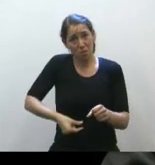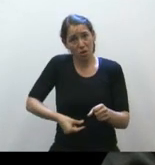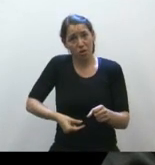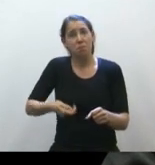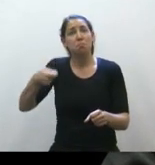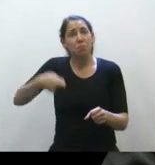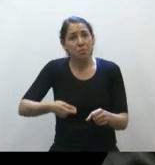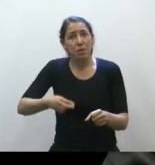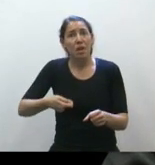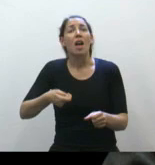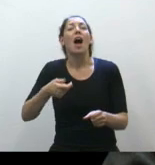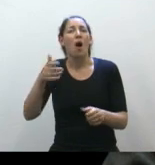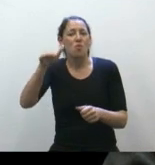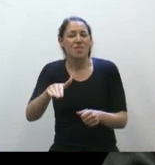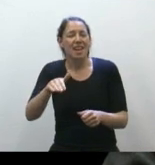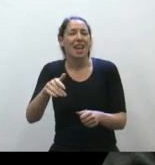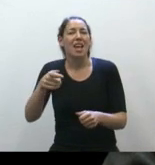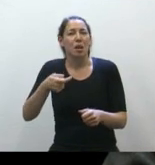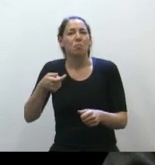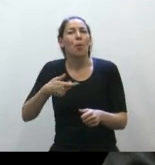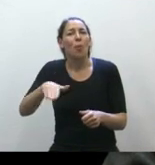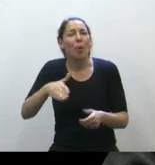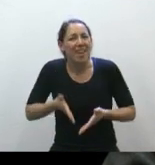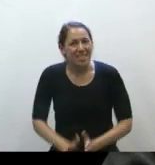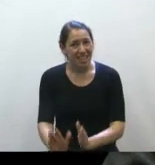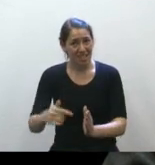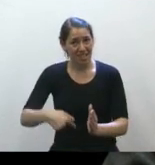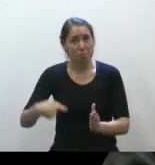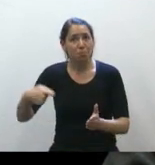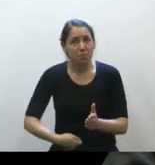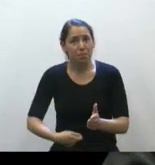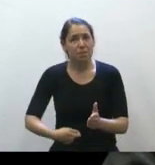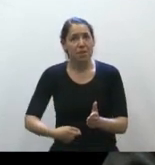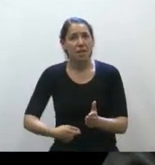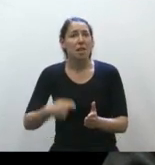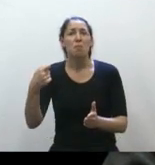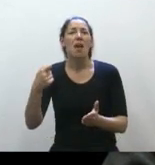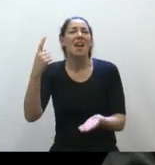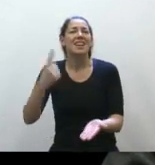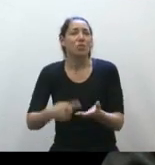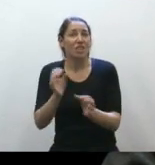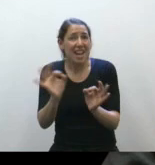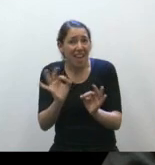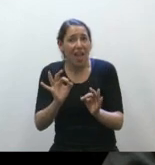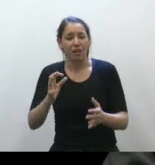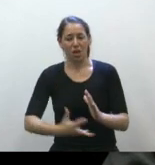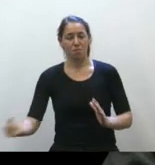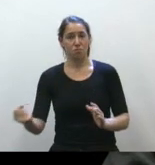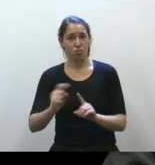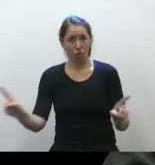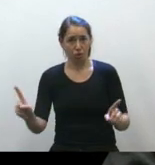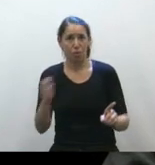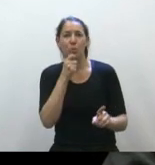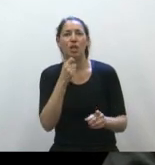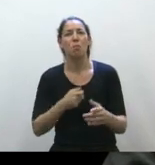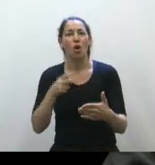a un niño por nacer, no se puede privar de la vida arbitrariamente, sin causa. Entonces, cuando dicen, hasta la semana 12